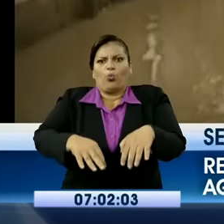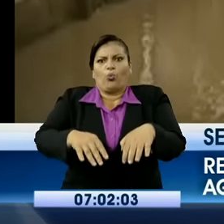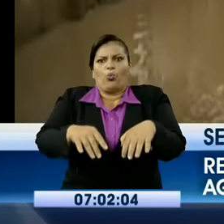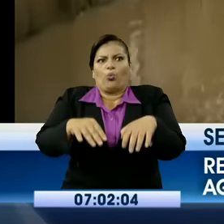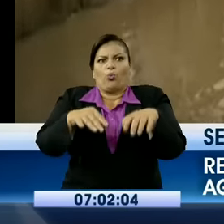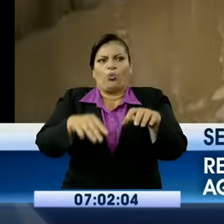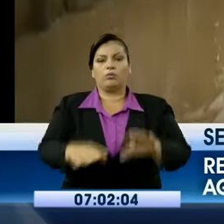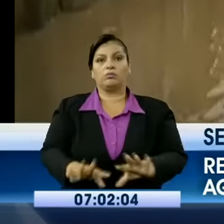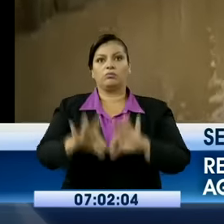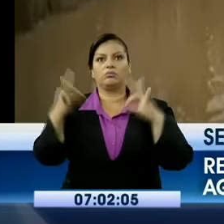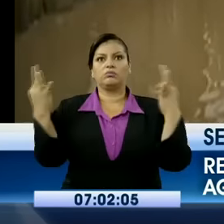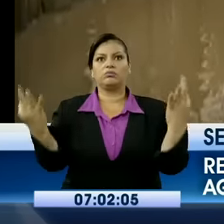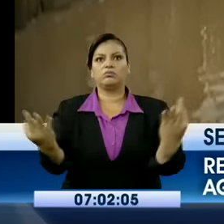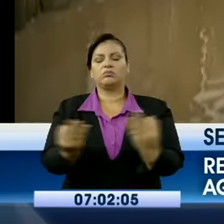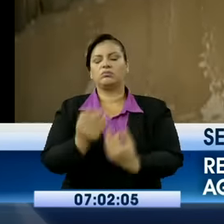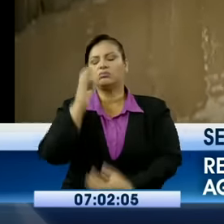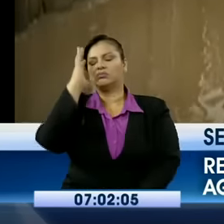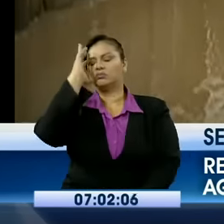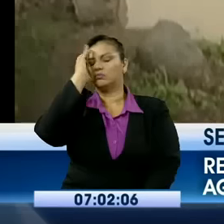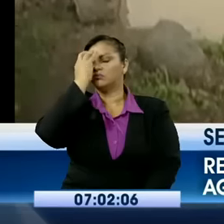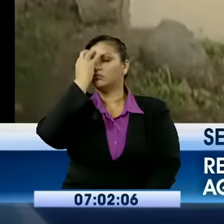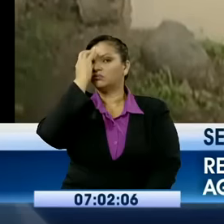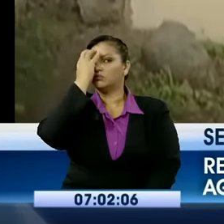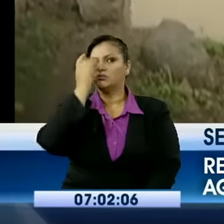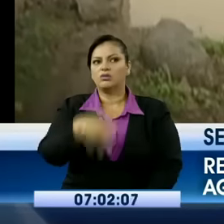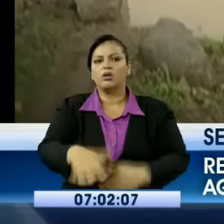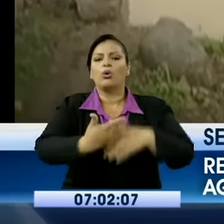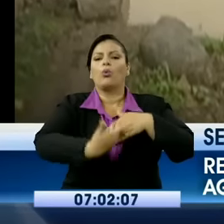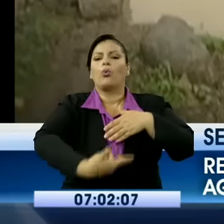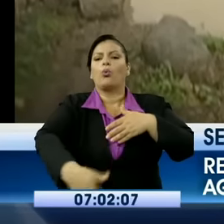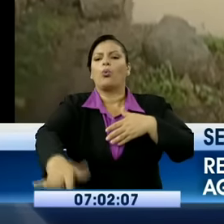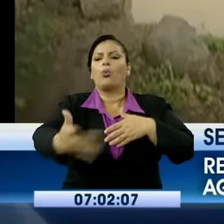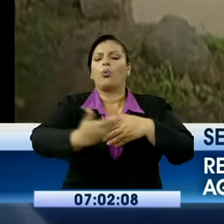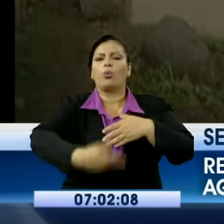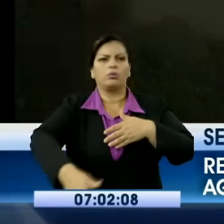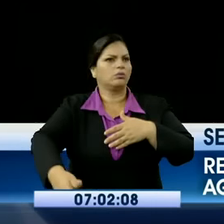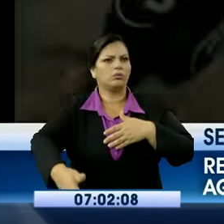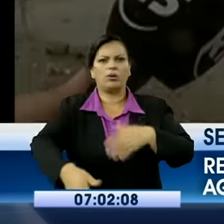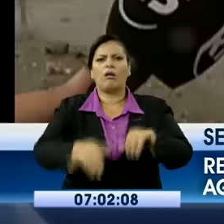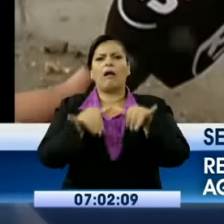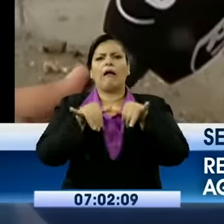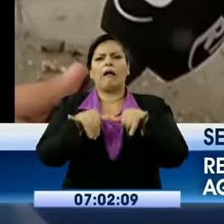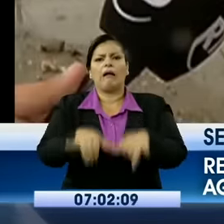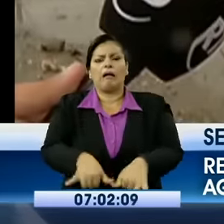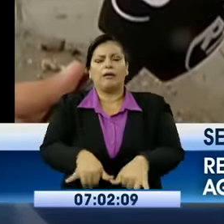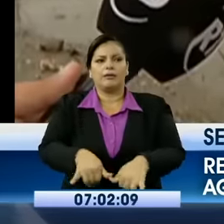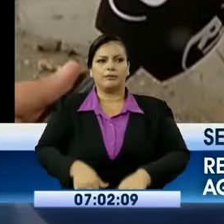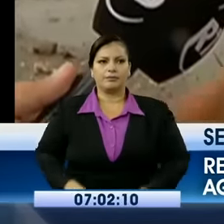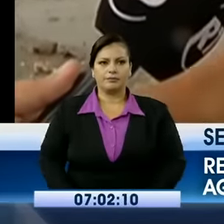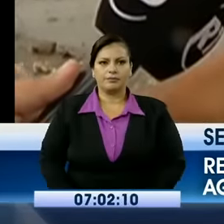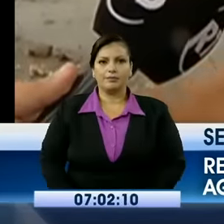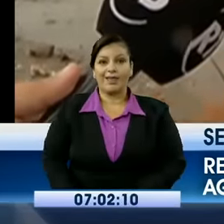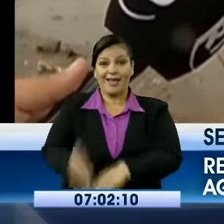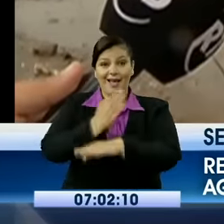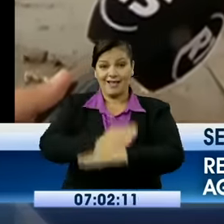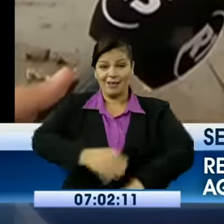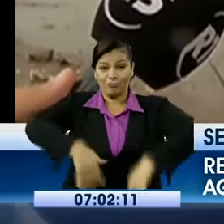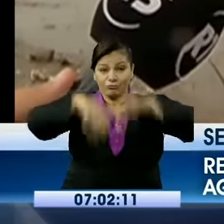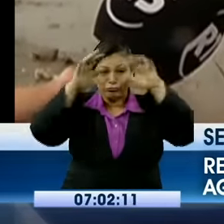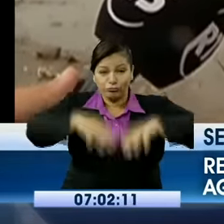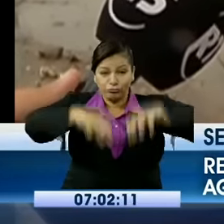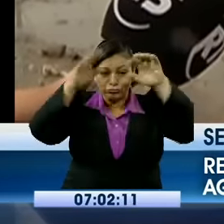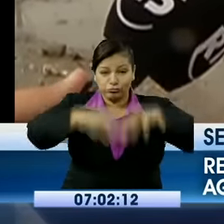el agua no tiene donde defogar debido a la falta de alcantarillado. Desde el día que hubo el aguacero no ha bajado el agua totalmente.